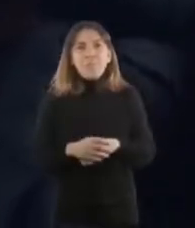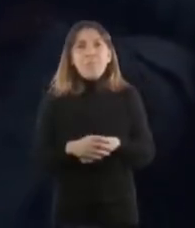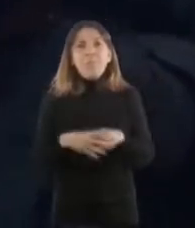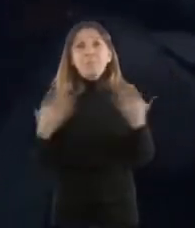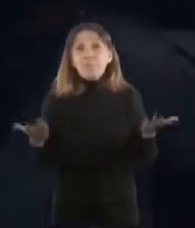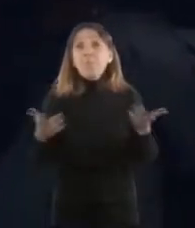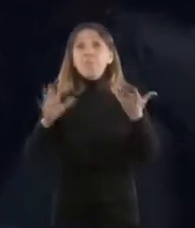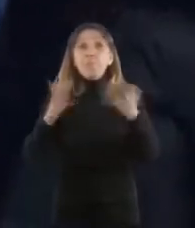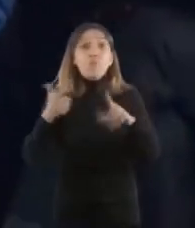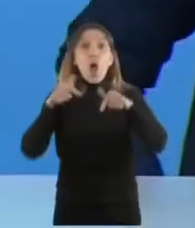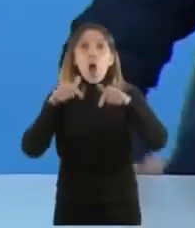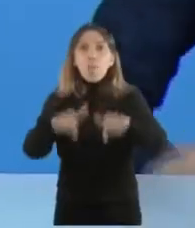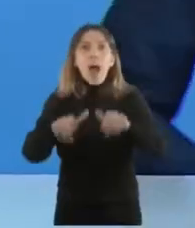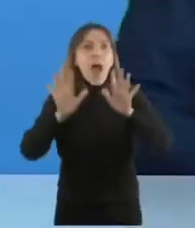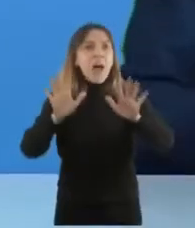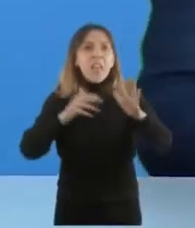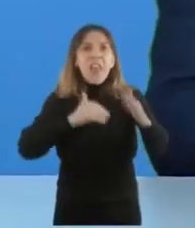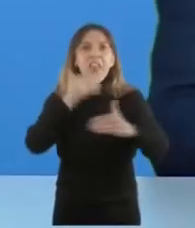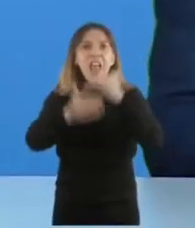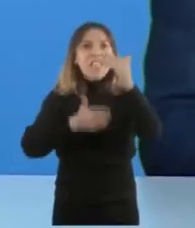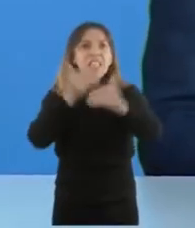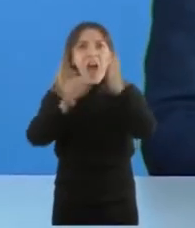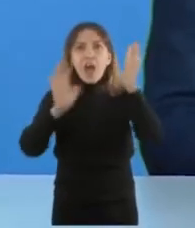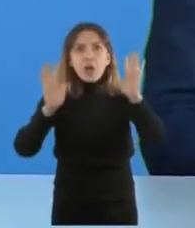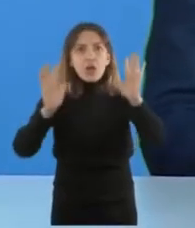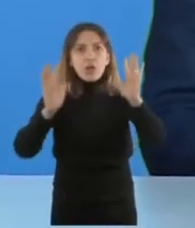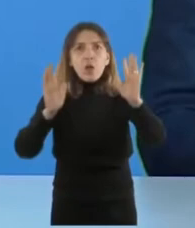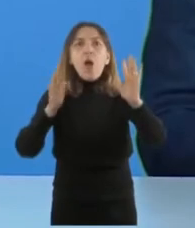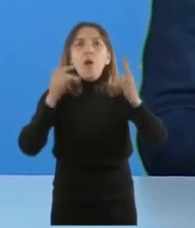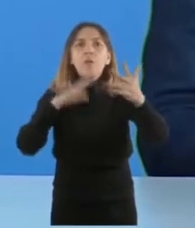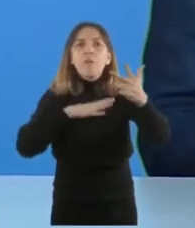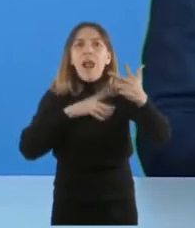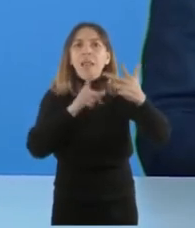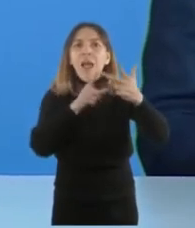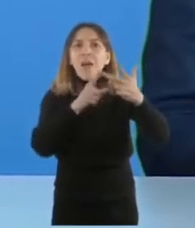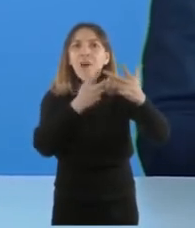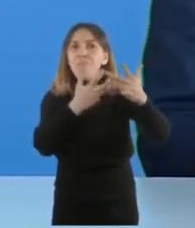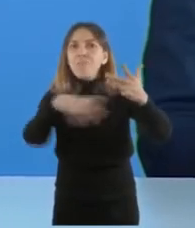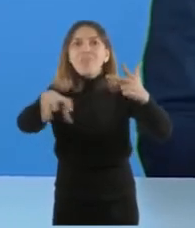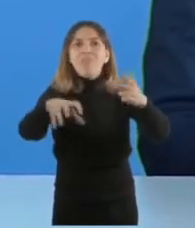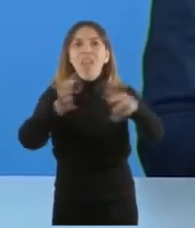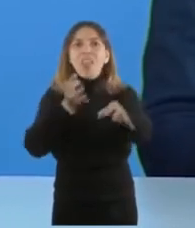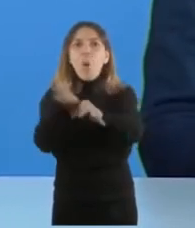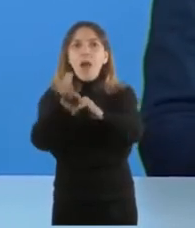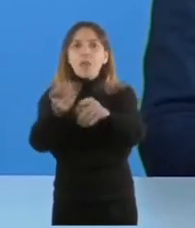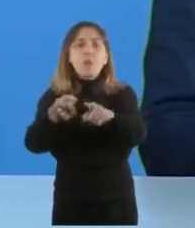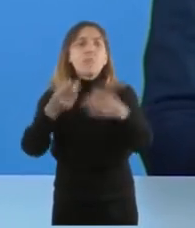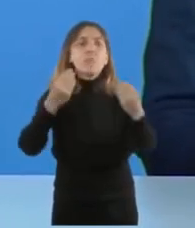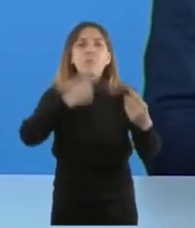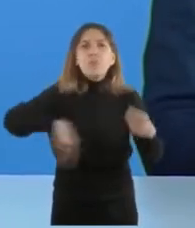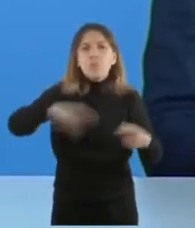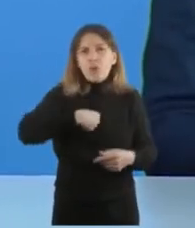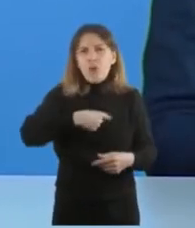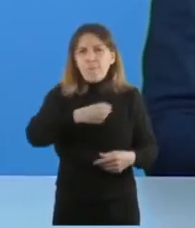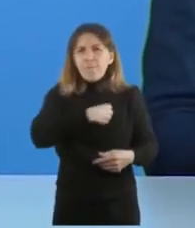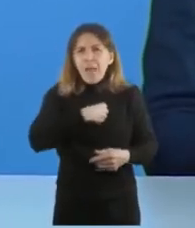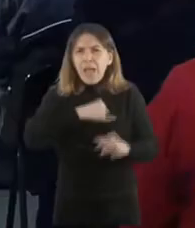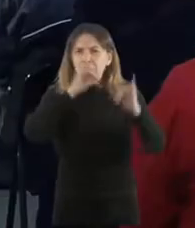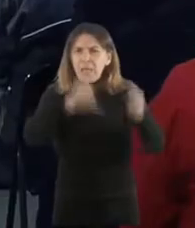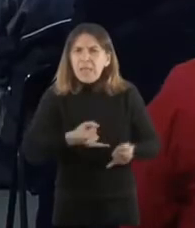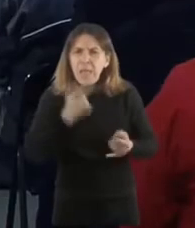este modelo de desarrollo la otra pata, porque creemos en el trabajo y la producción,